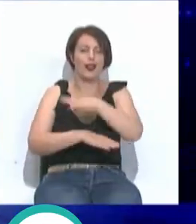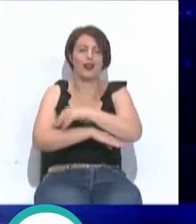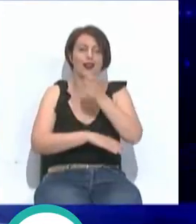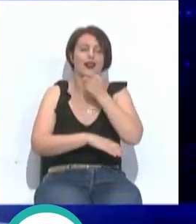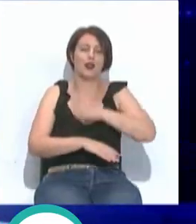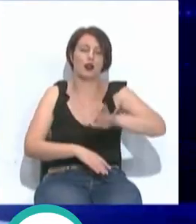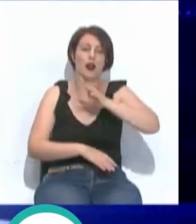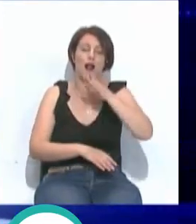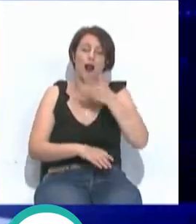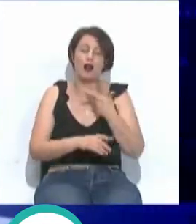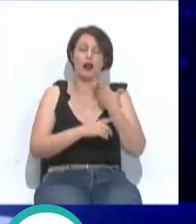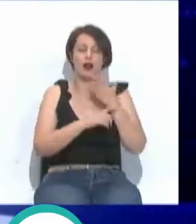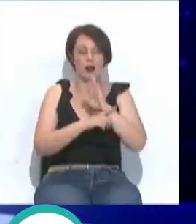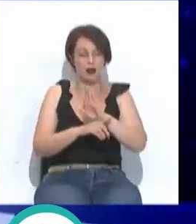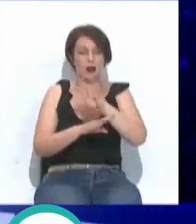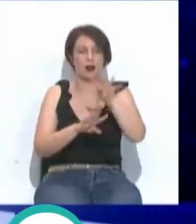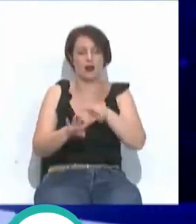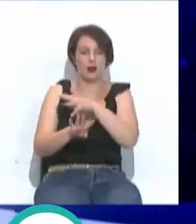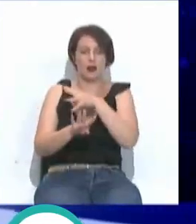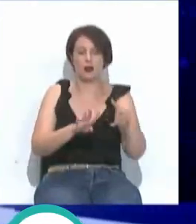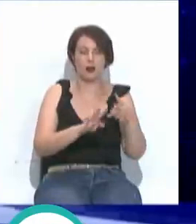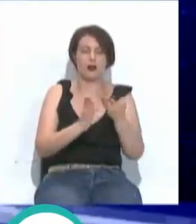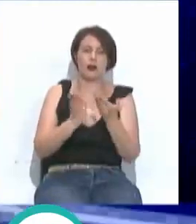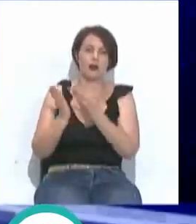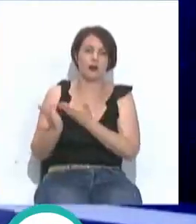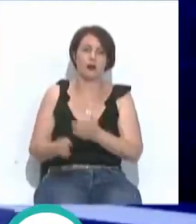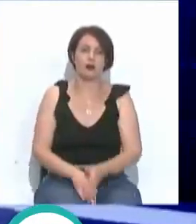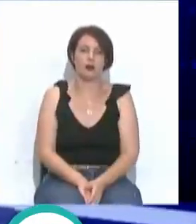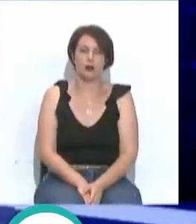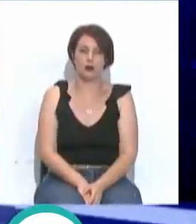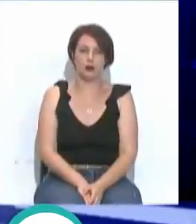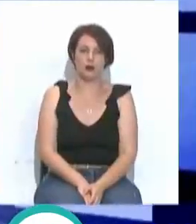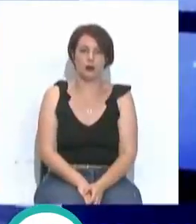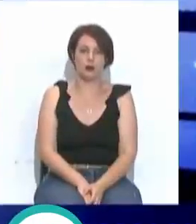A continuación les ofrecemos la tabla de oleajes y mareas.